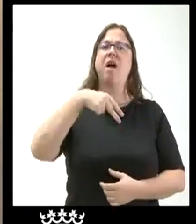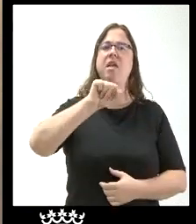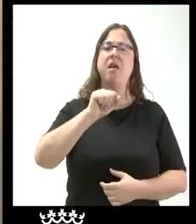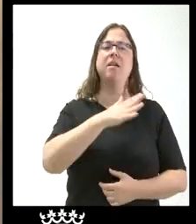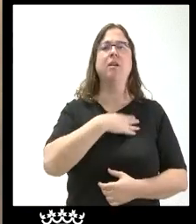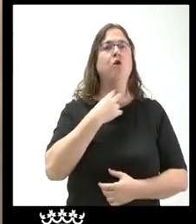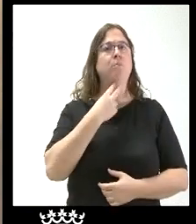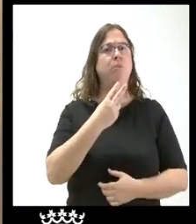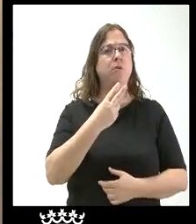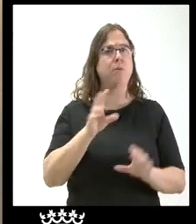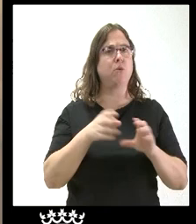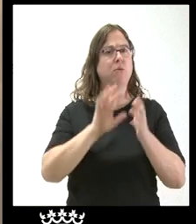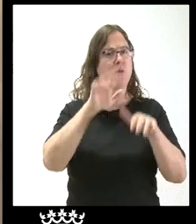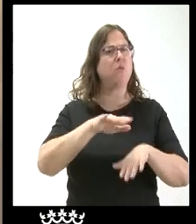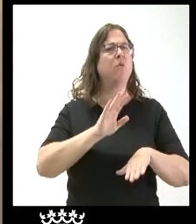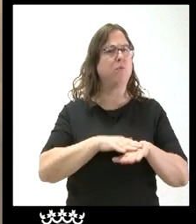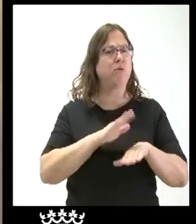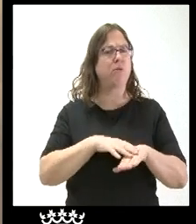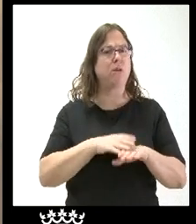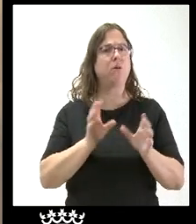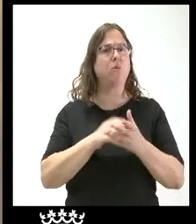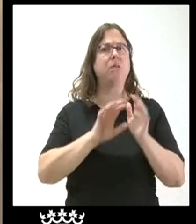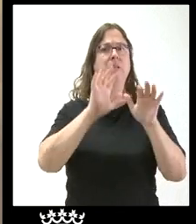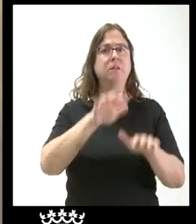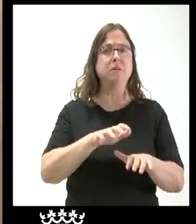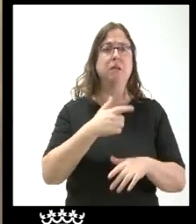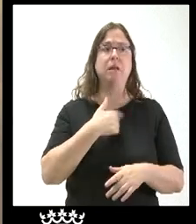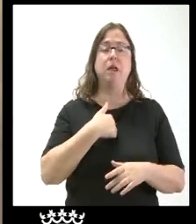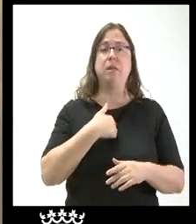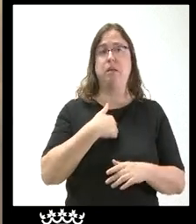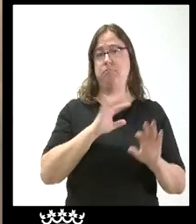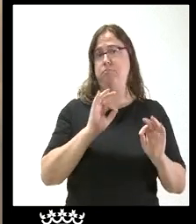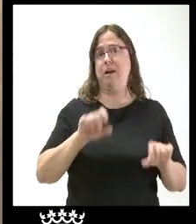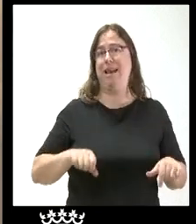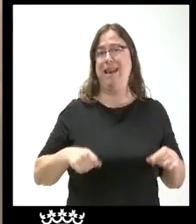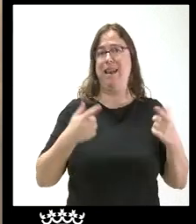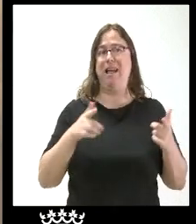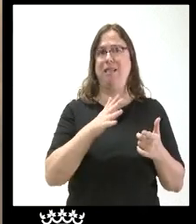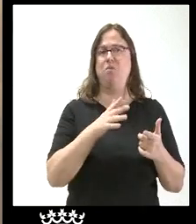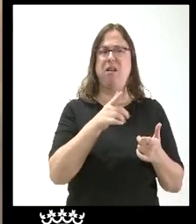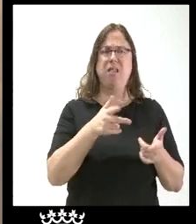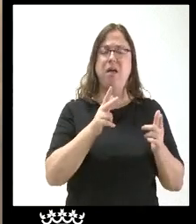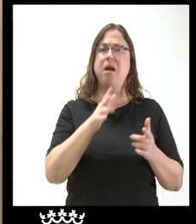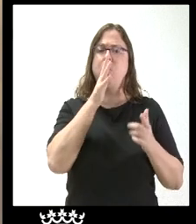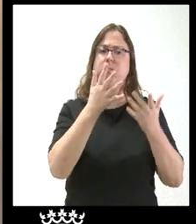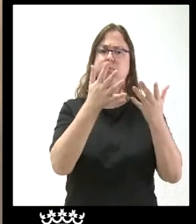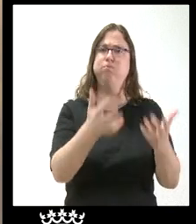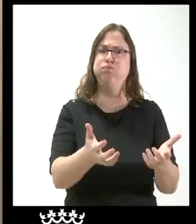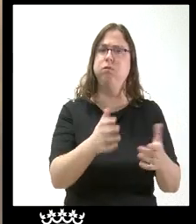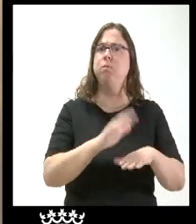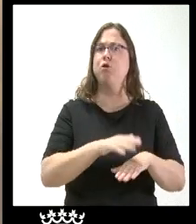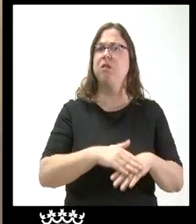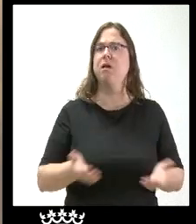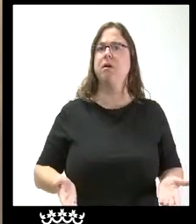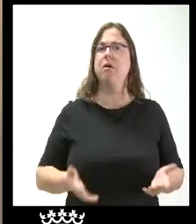y León me explicase por qué la Junta de Castilla y León permite que un monumento natural como es el lago de La Baña se seque y por qué la